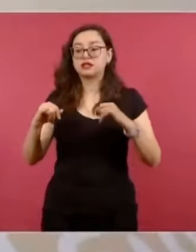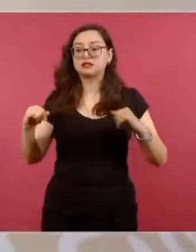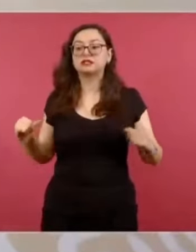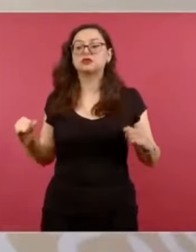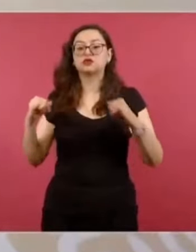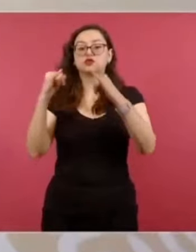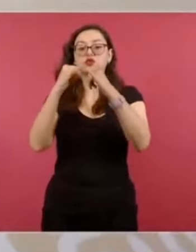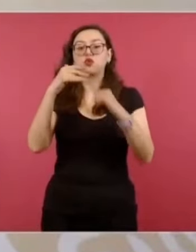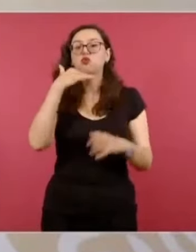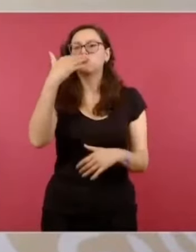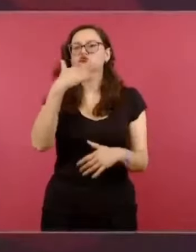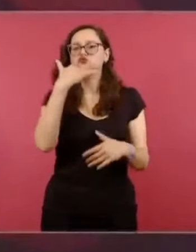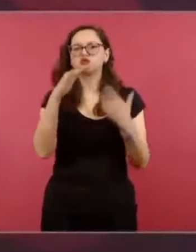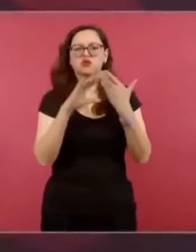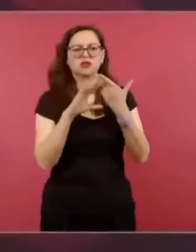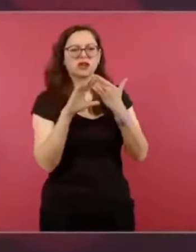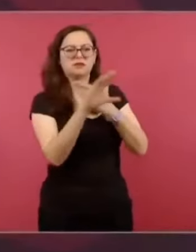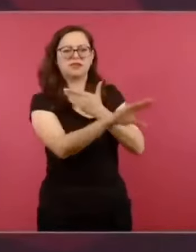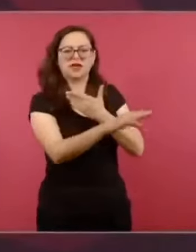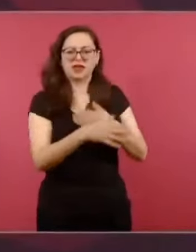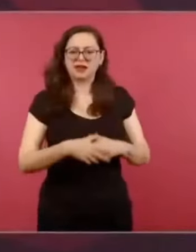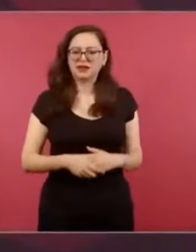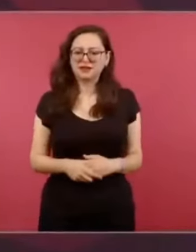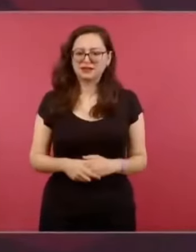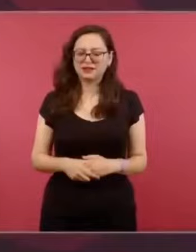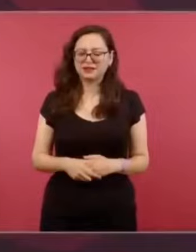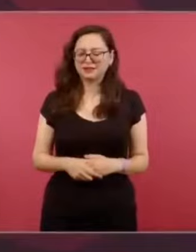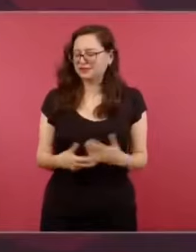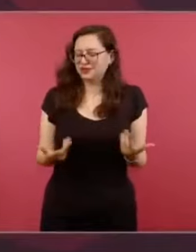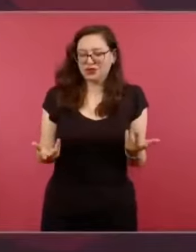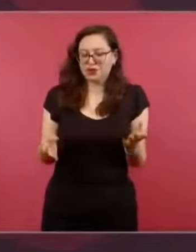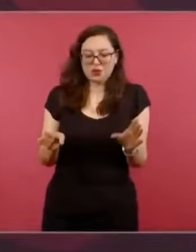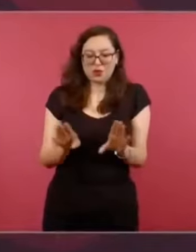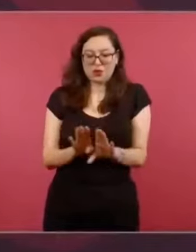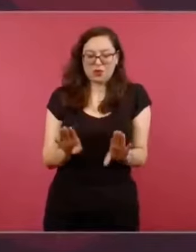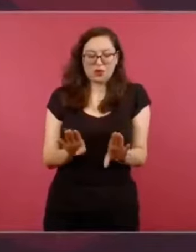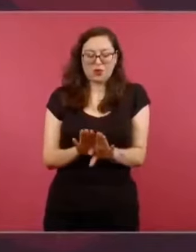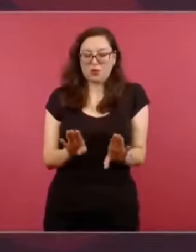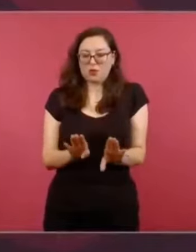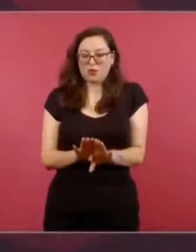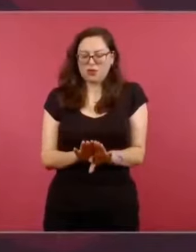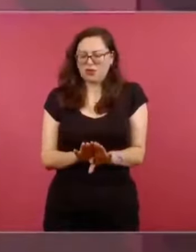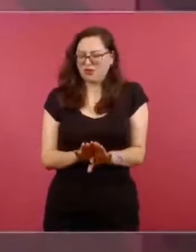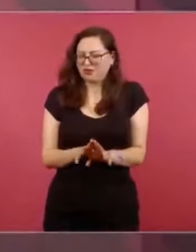sólo que de plano que